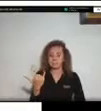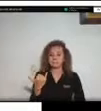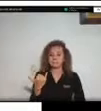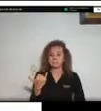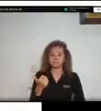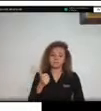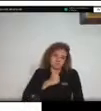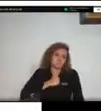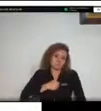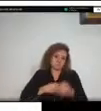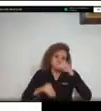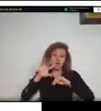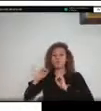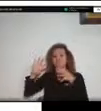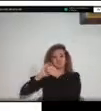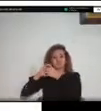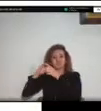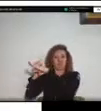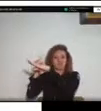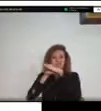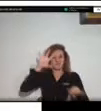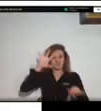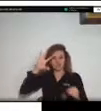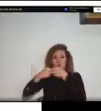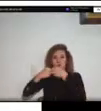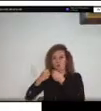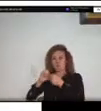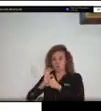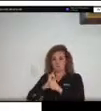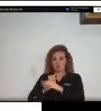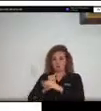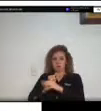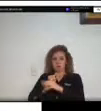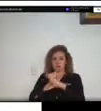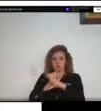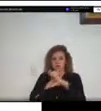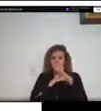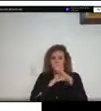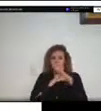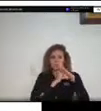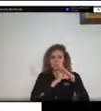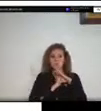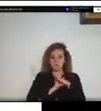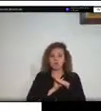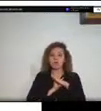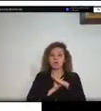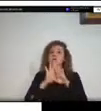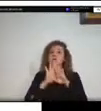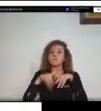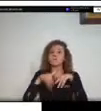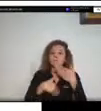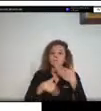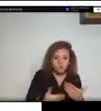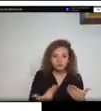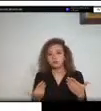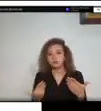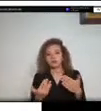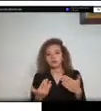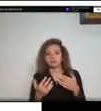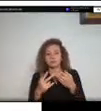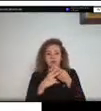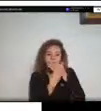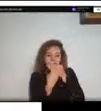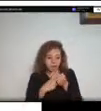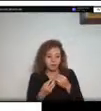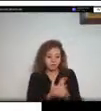para garantizar contar con el personal los procedimientos los equipos y todo lo que corresponde garantizar la